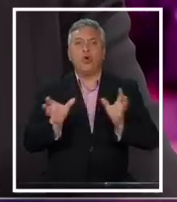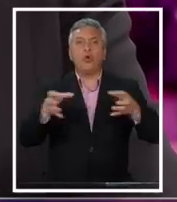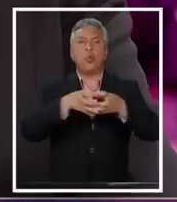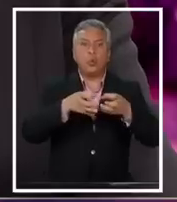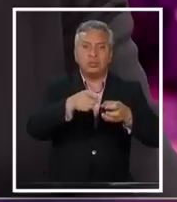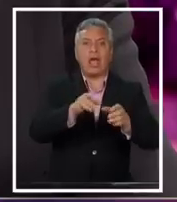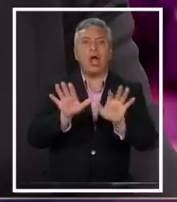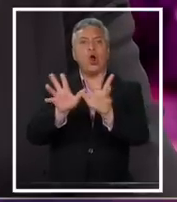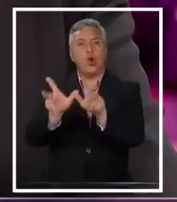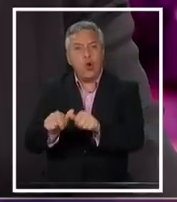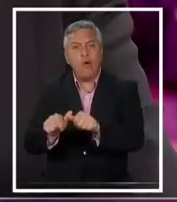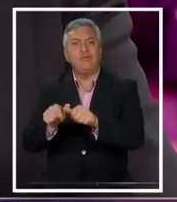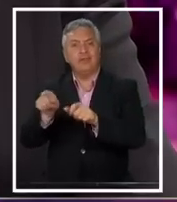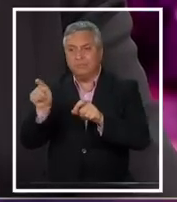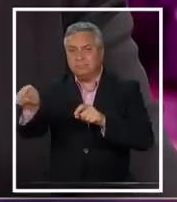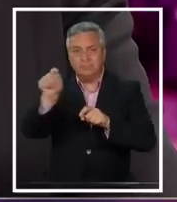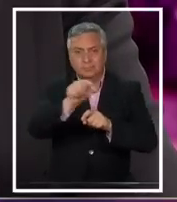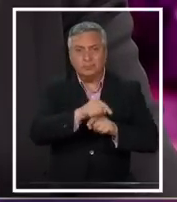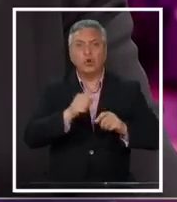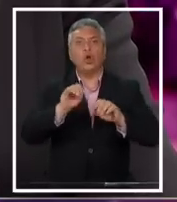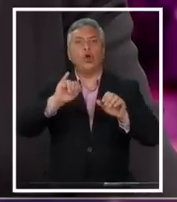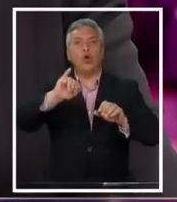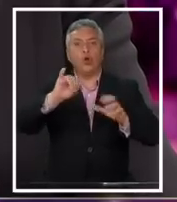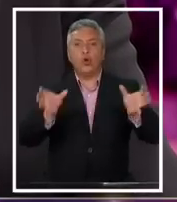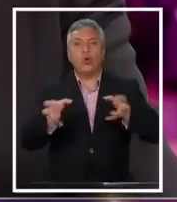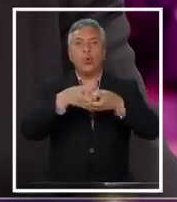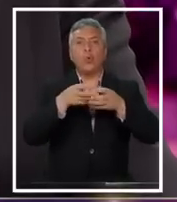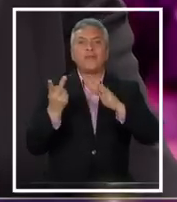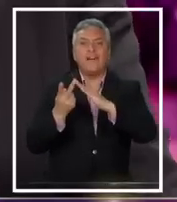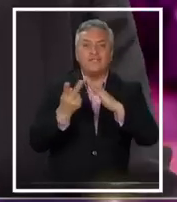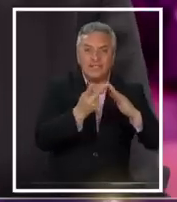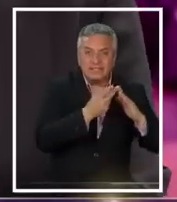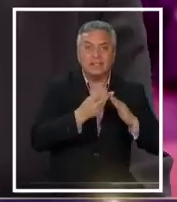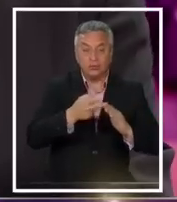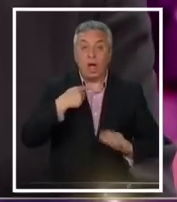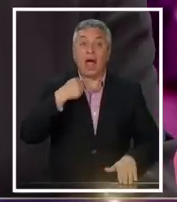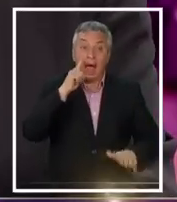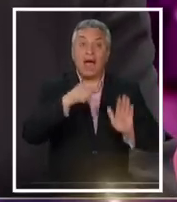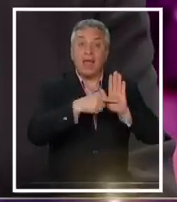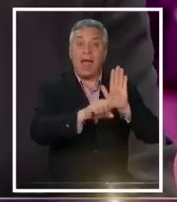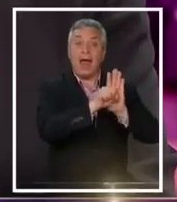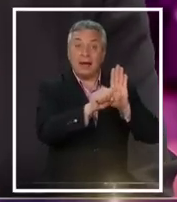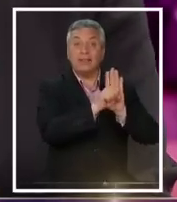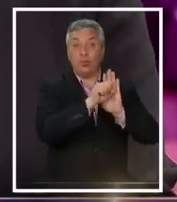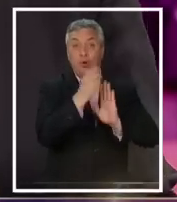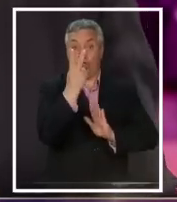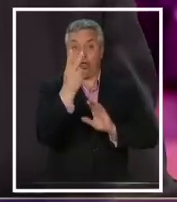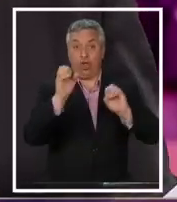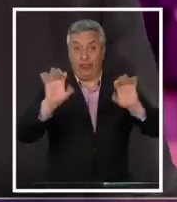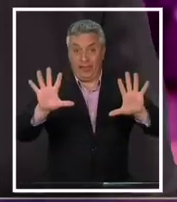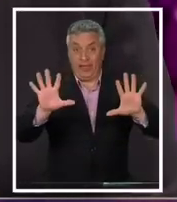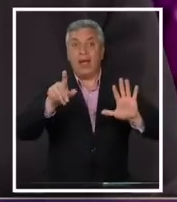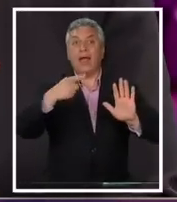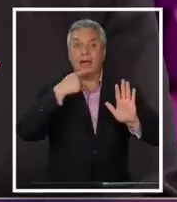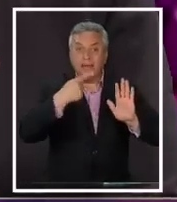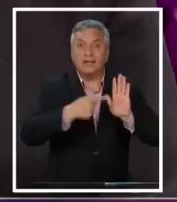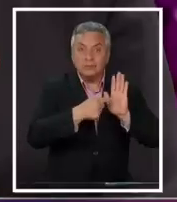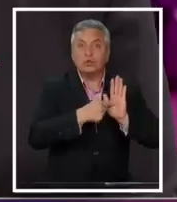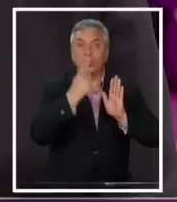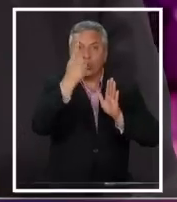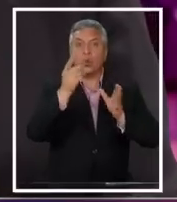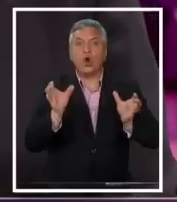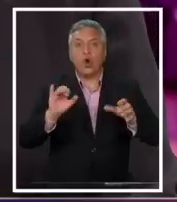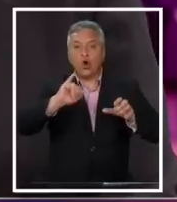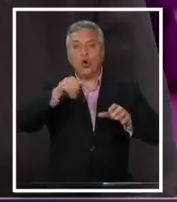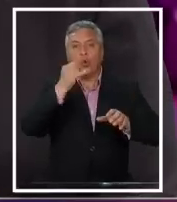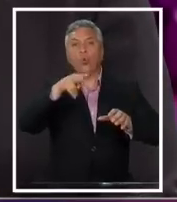deportivos, con los comités de vivienda, con la Junta de Vecinos. Hay un artículo, el 210, que dice que van a haber una Junta